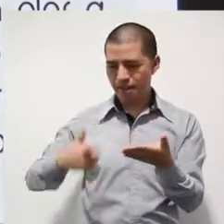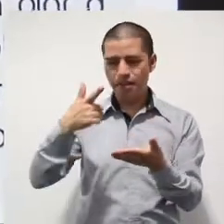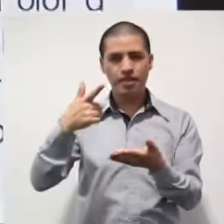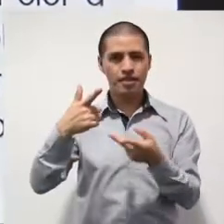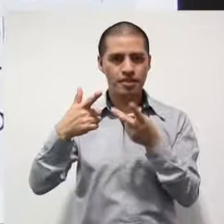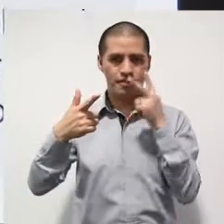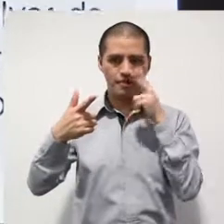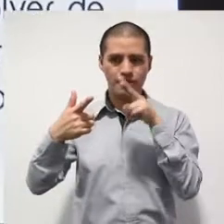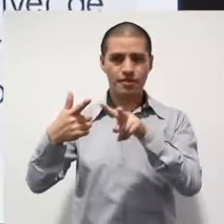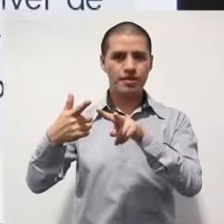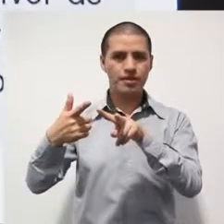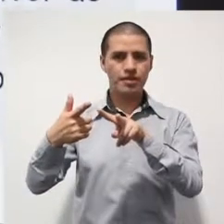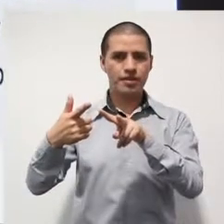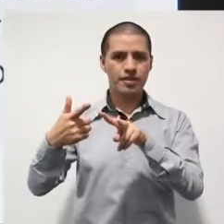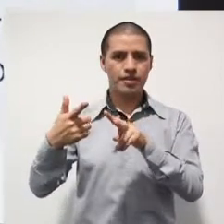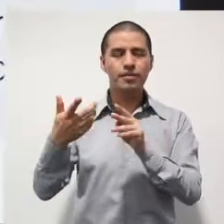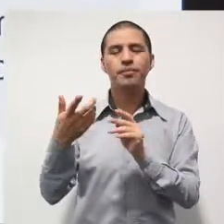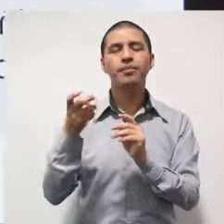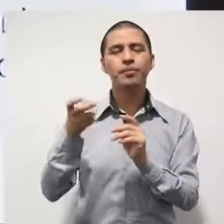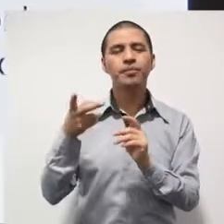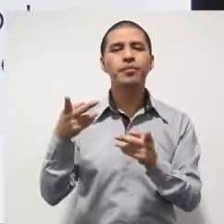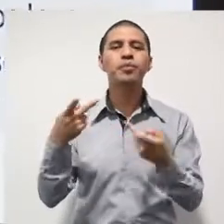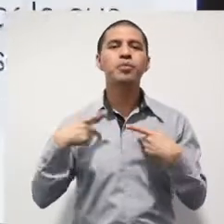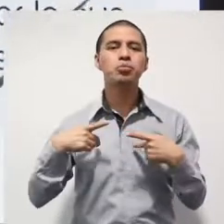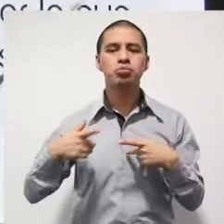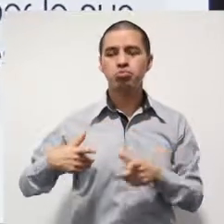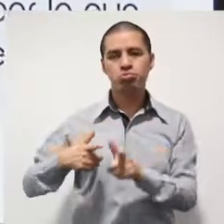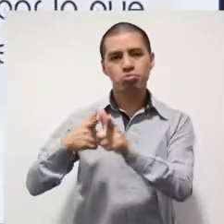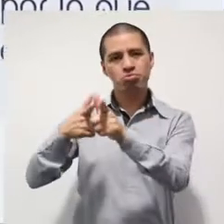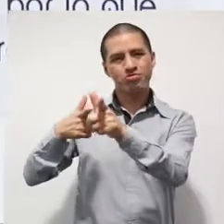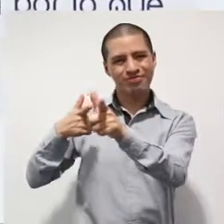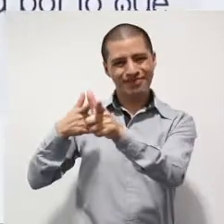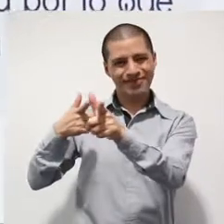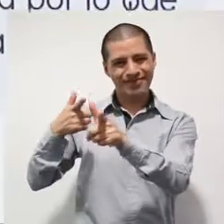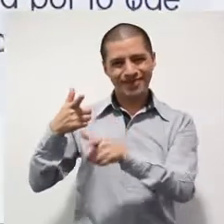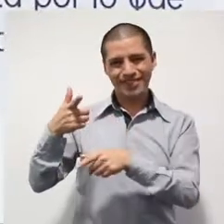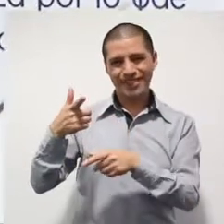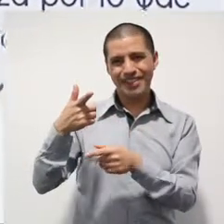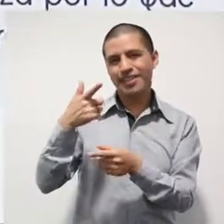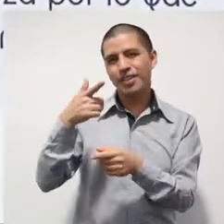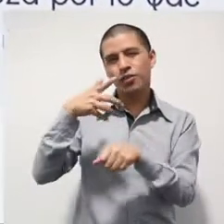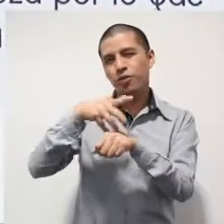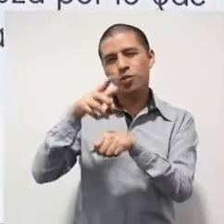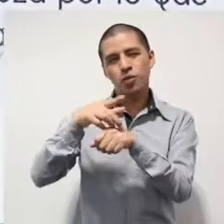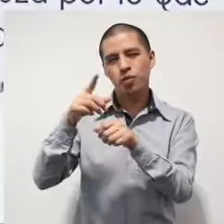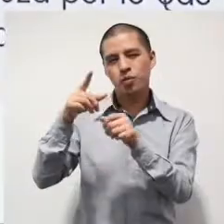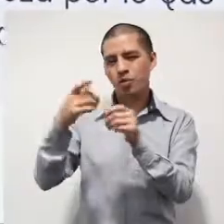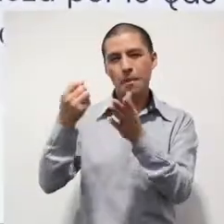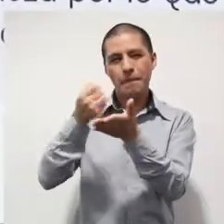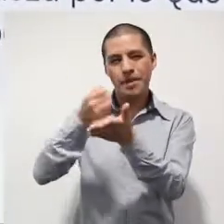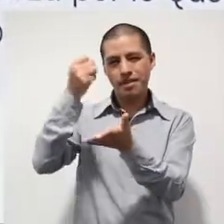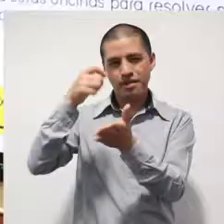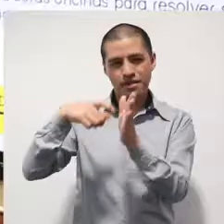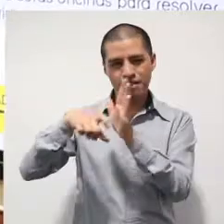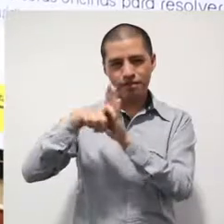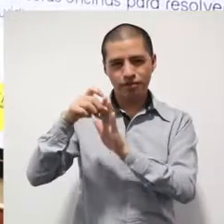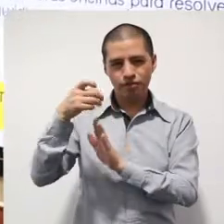Aquí está. Pistola réplica tipo revólver de la marca tal, tal,